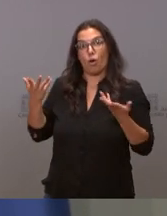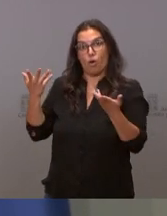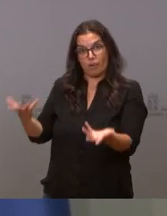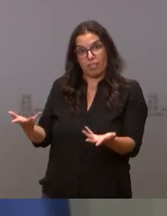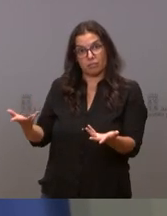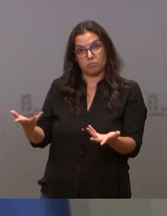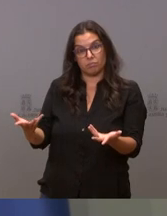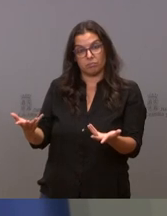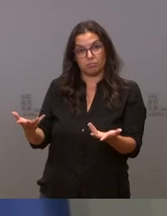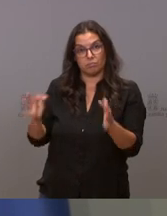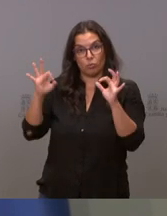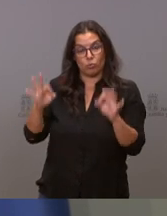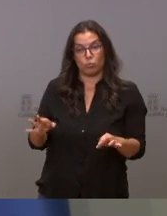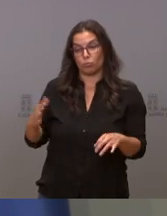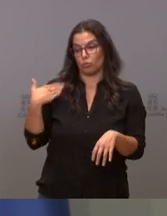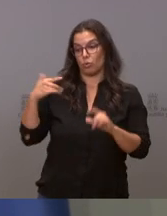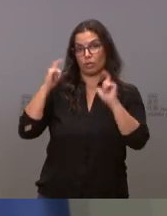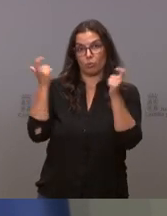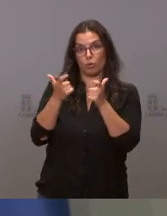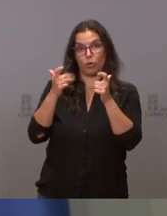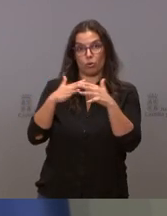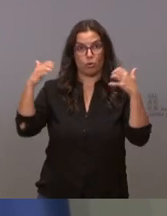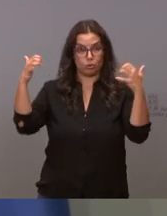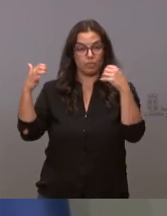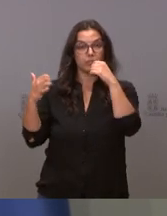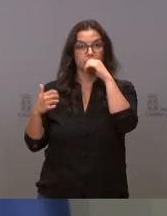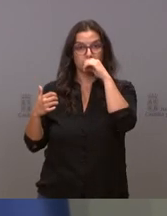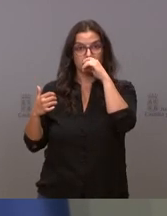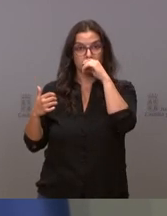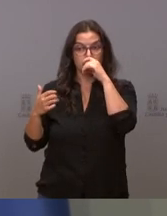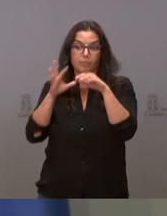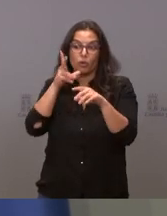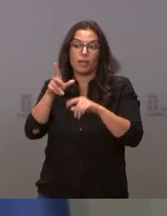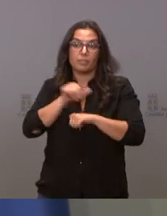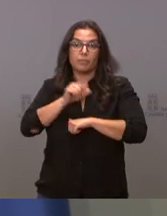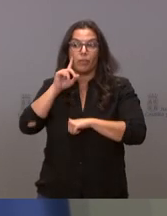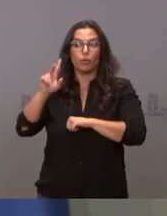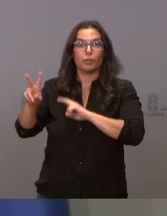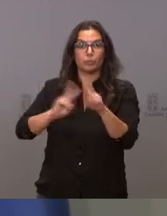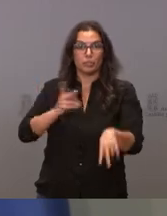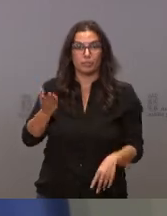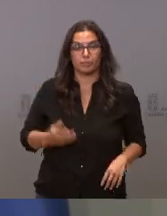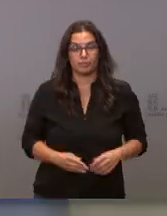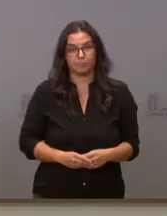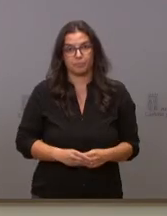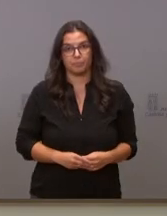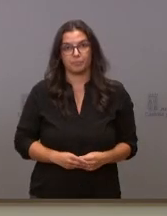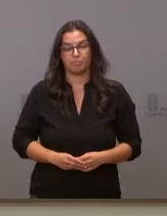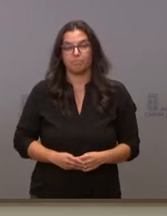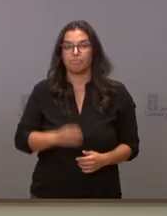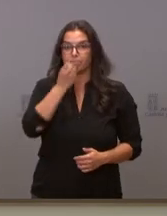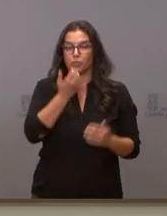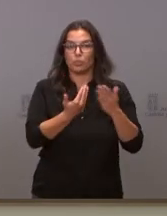el último pleno y estamos a la espera de su respuesta. Sí, buenos días.